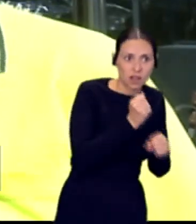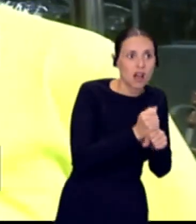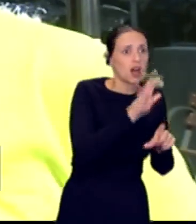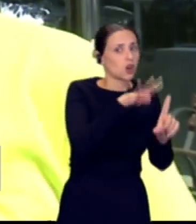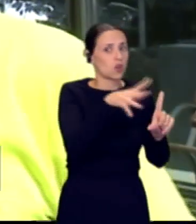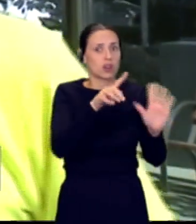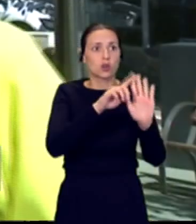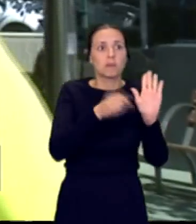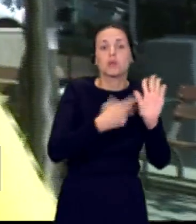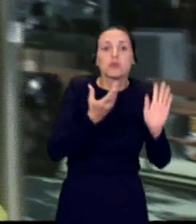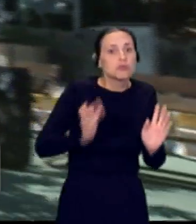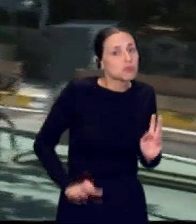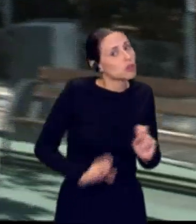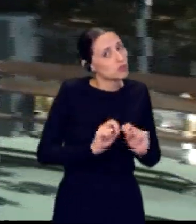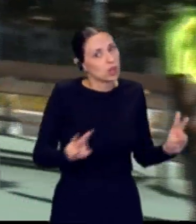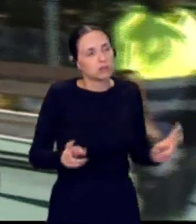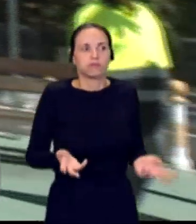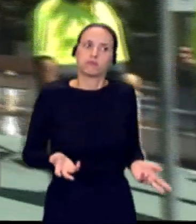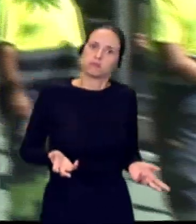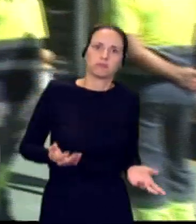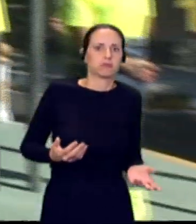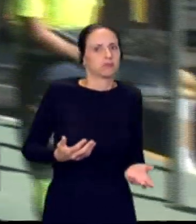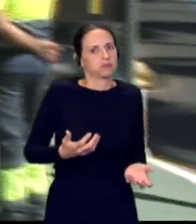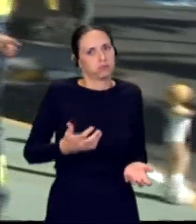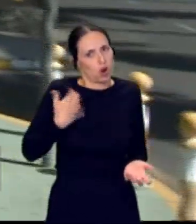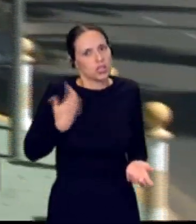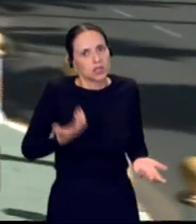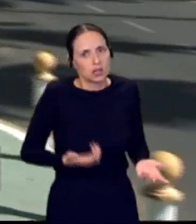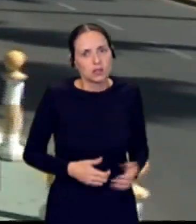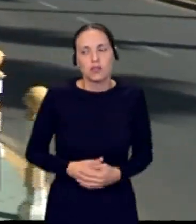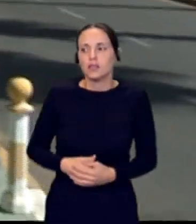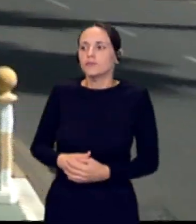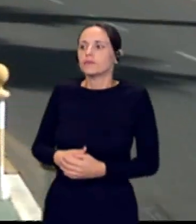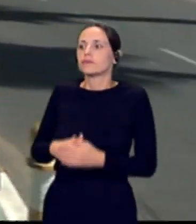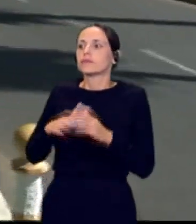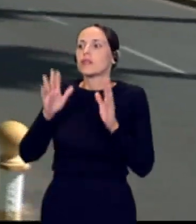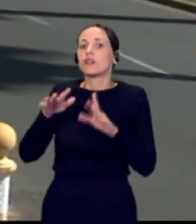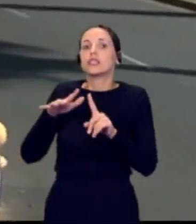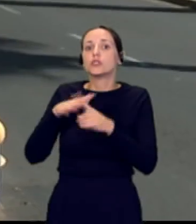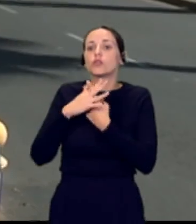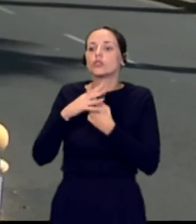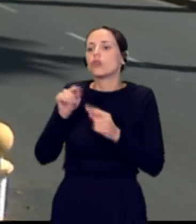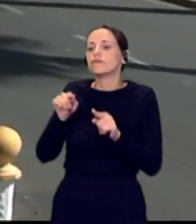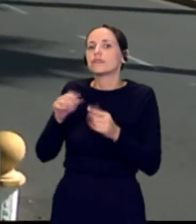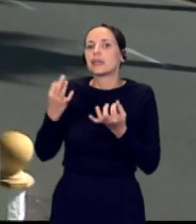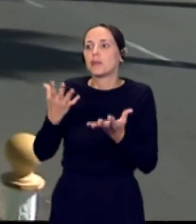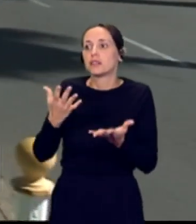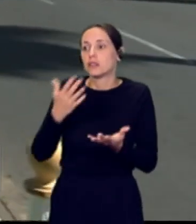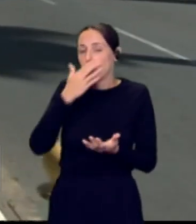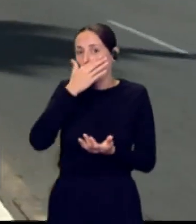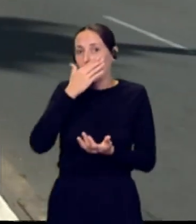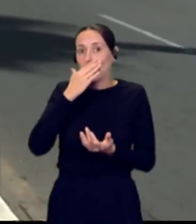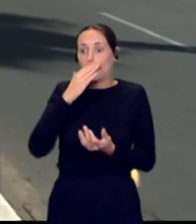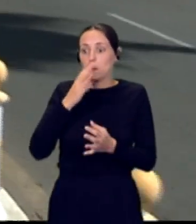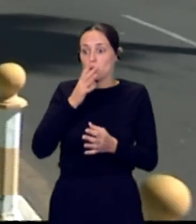completo es bastante fastidiado. ¿En qué se traduce esta situación? Tengo entendido que más compañeros de otras